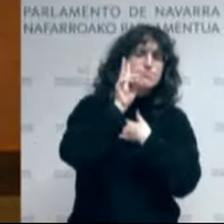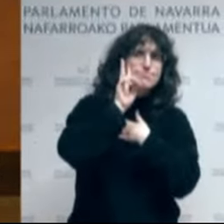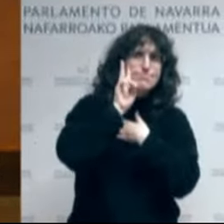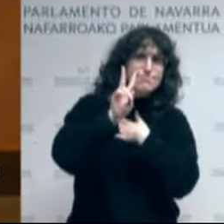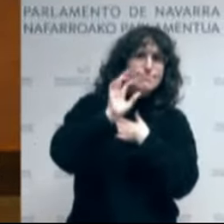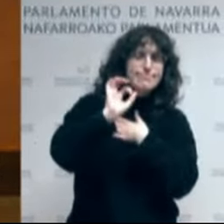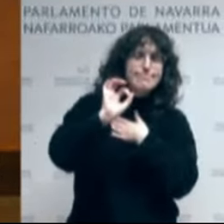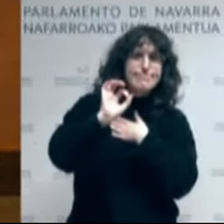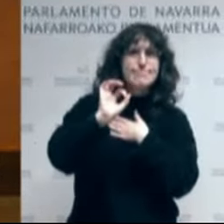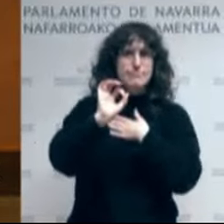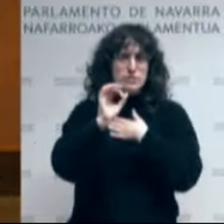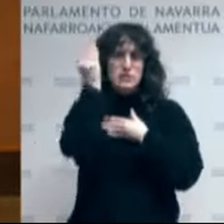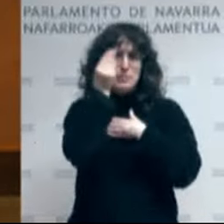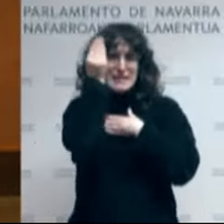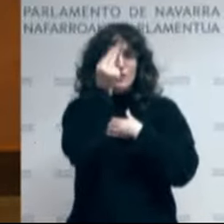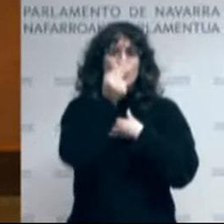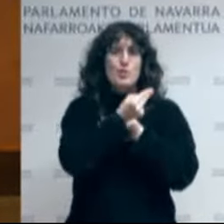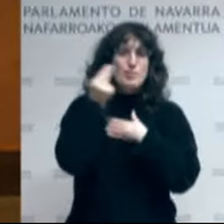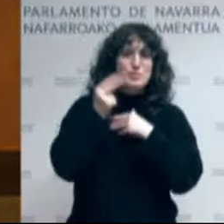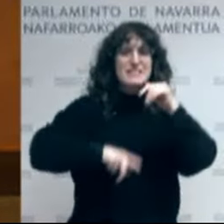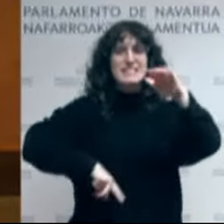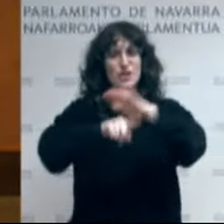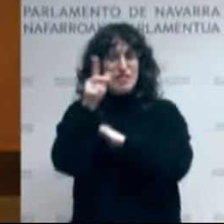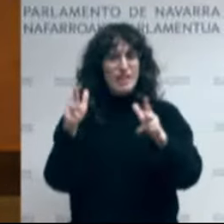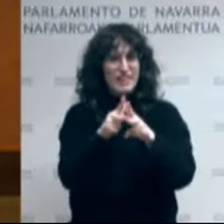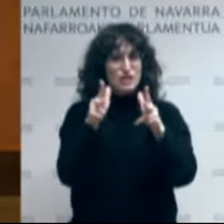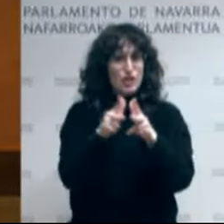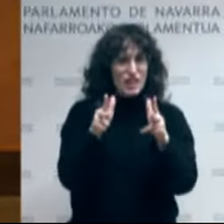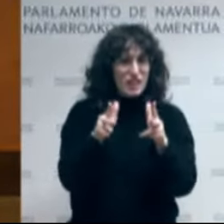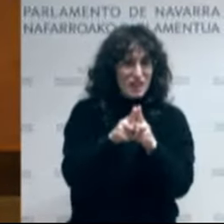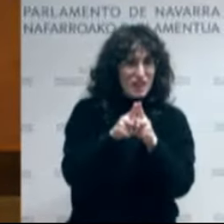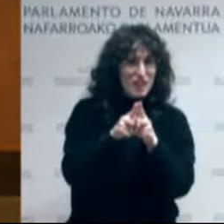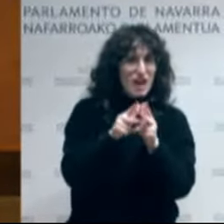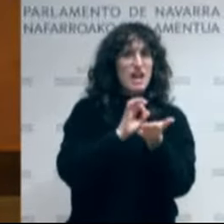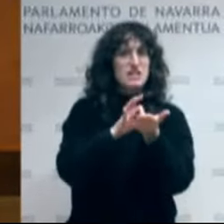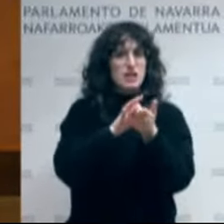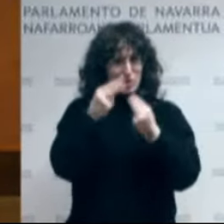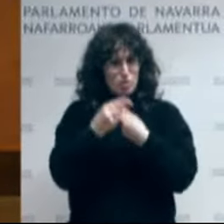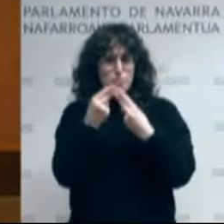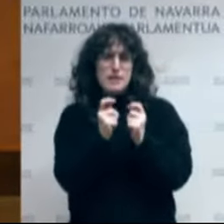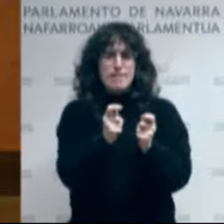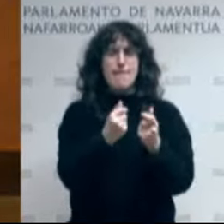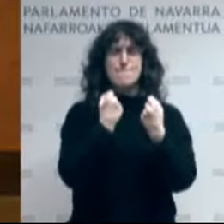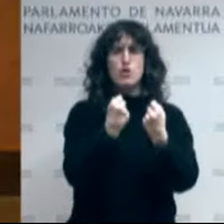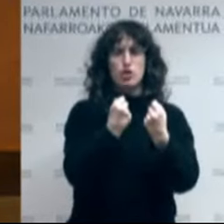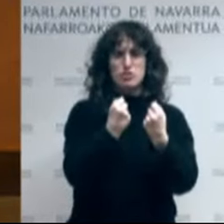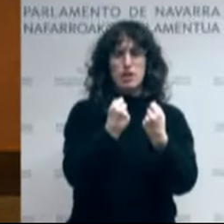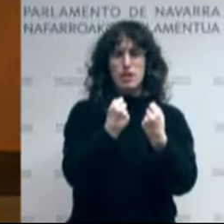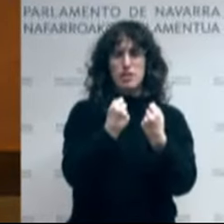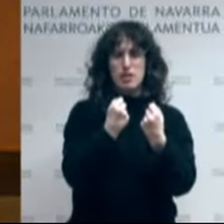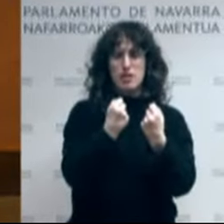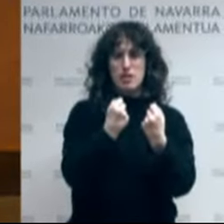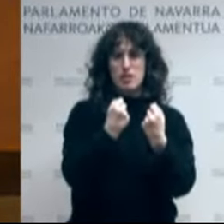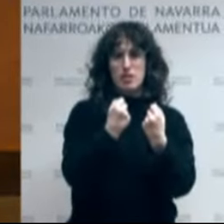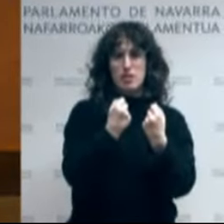penak izateko eta zerbitzu publikoak indartzeko kompromisoak lotuz eta horietako batzuetan